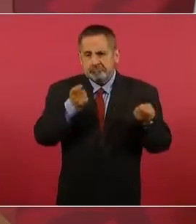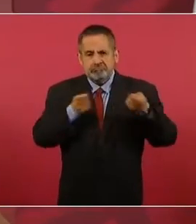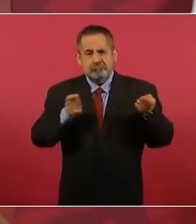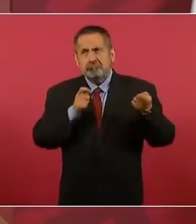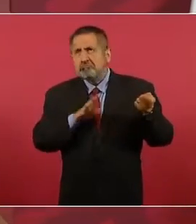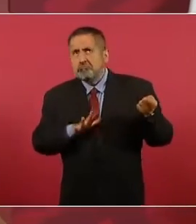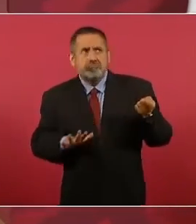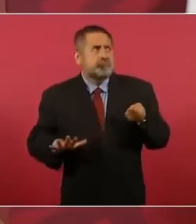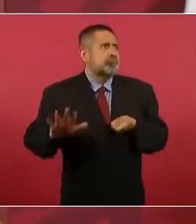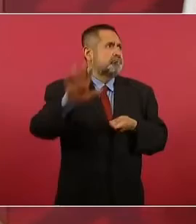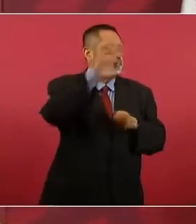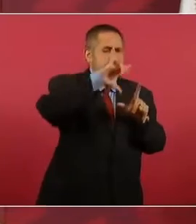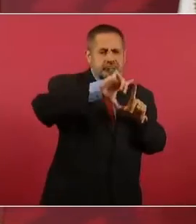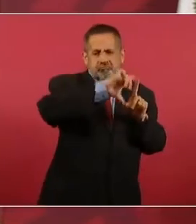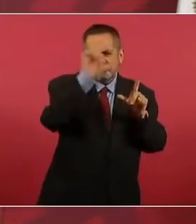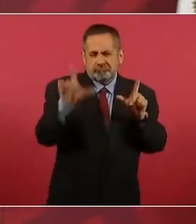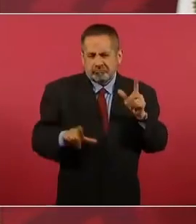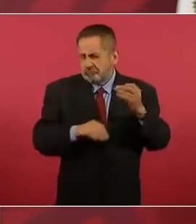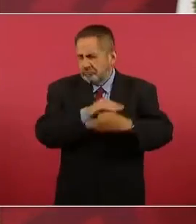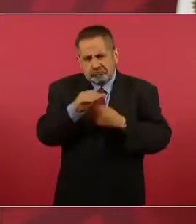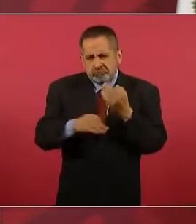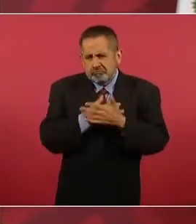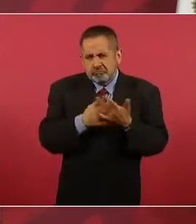organizar todas las elecciones.